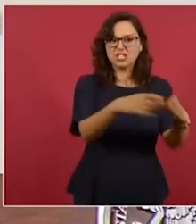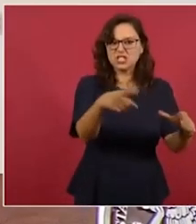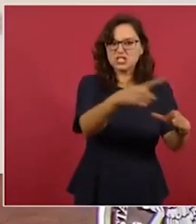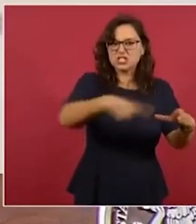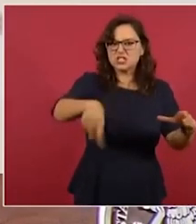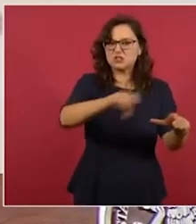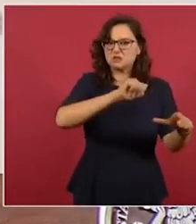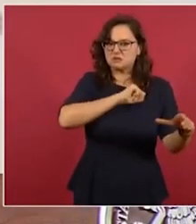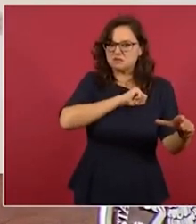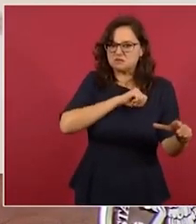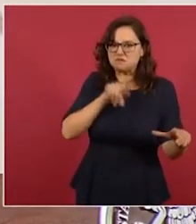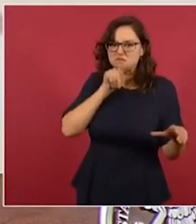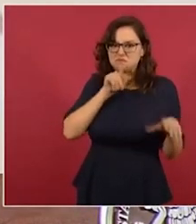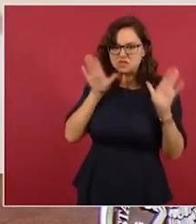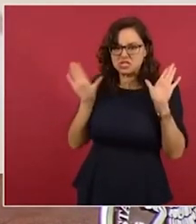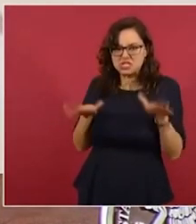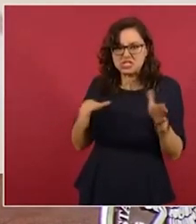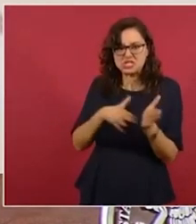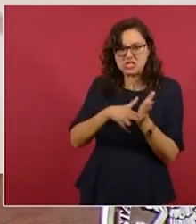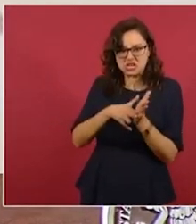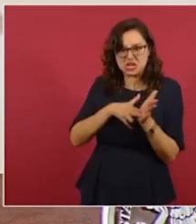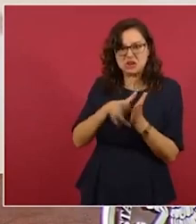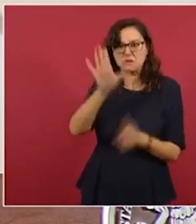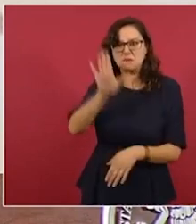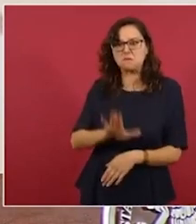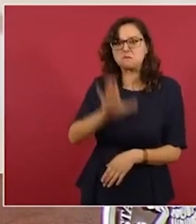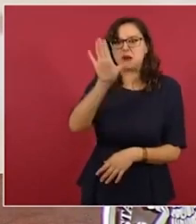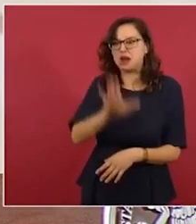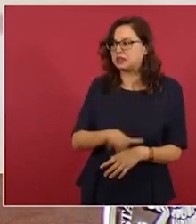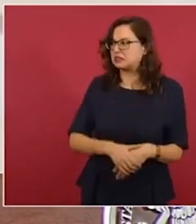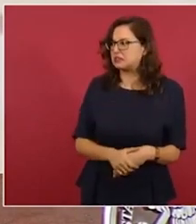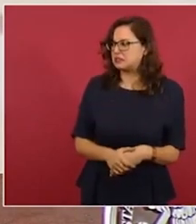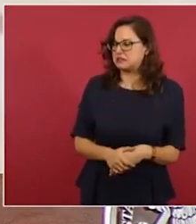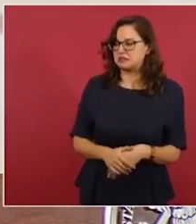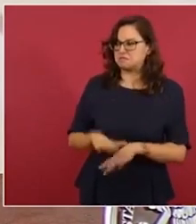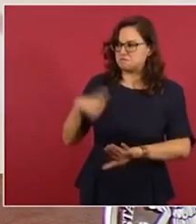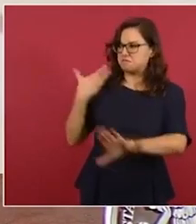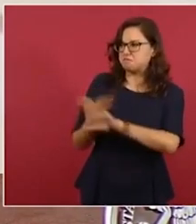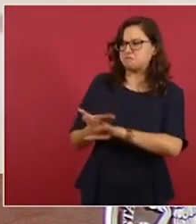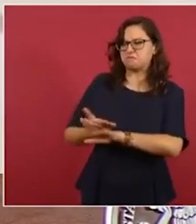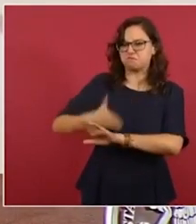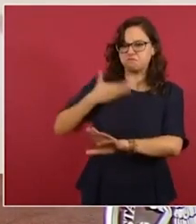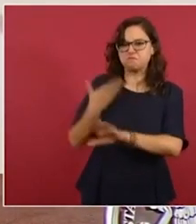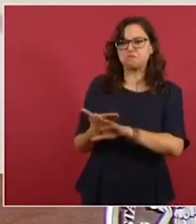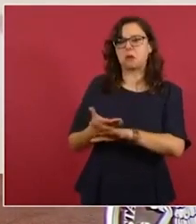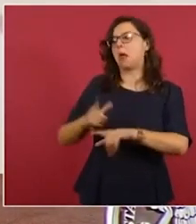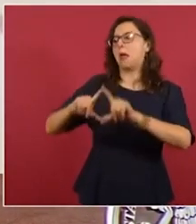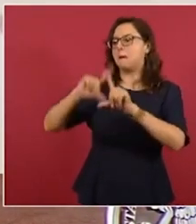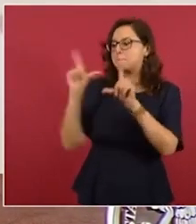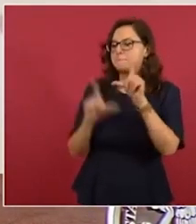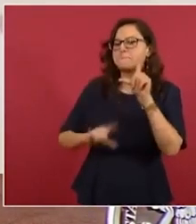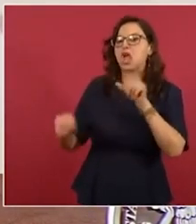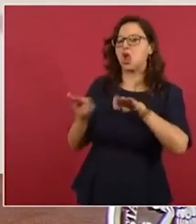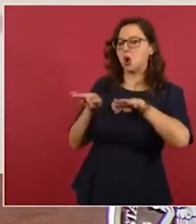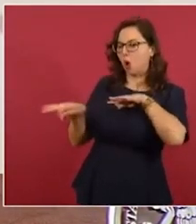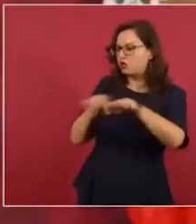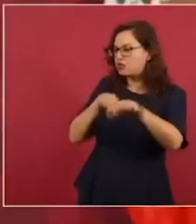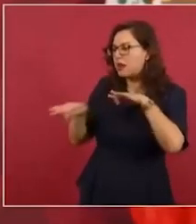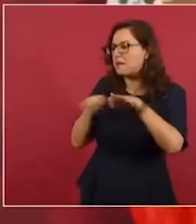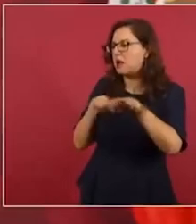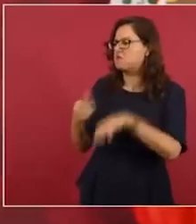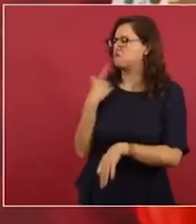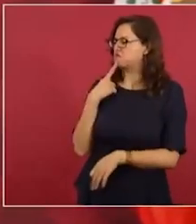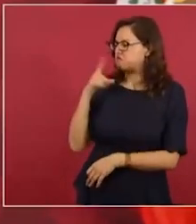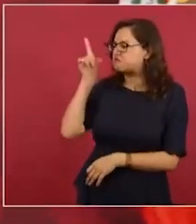menospreciar lo hecho por los